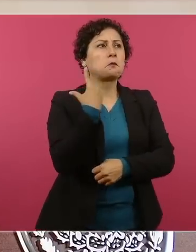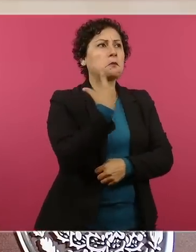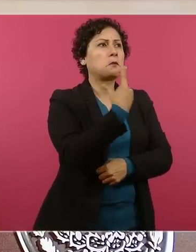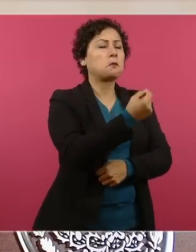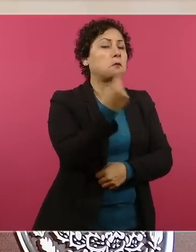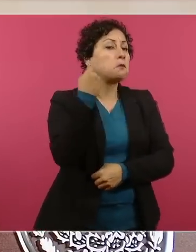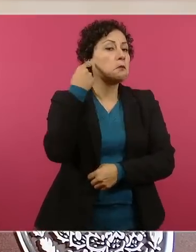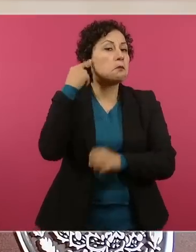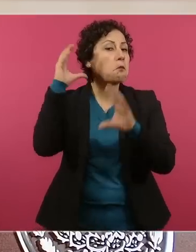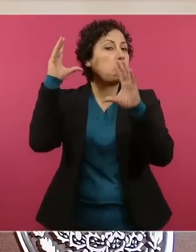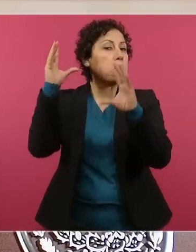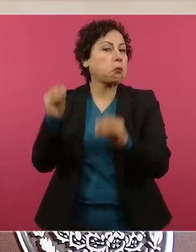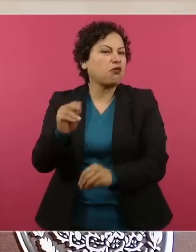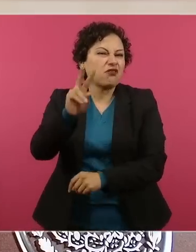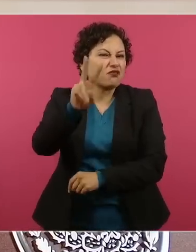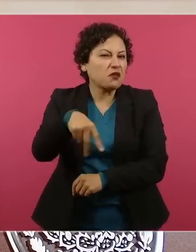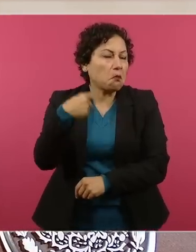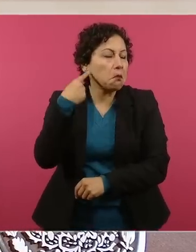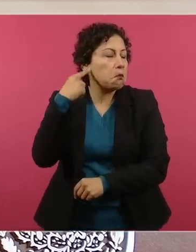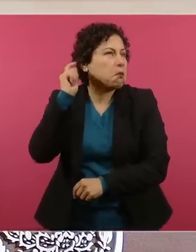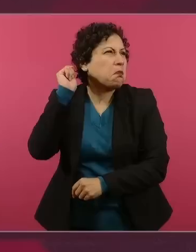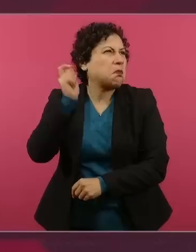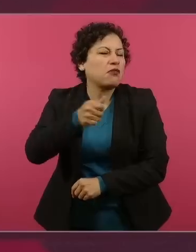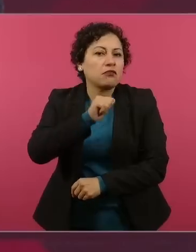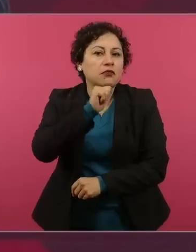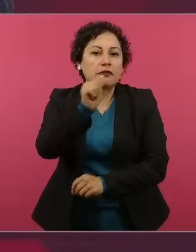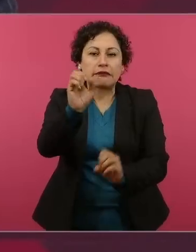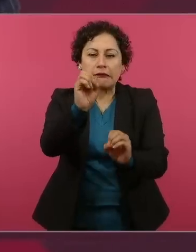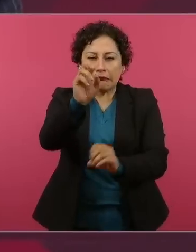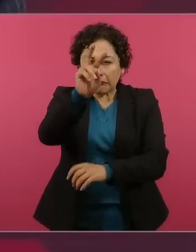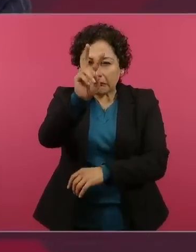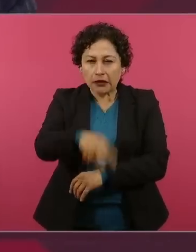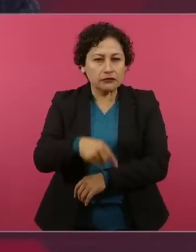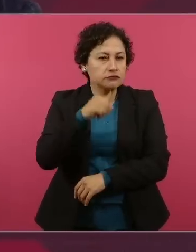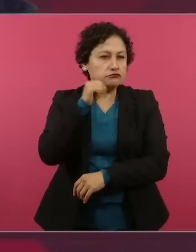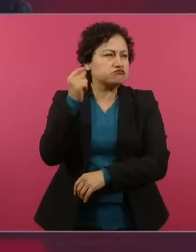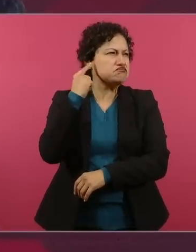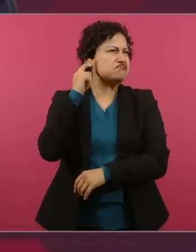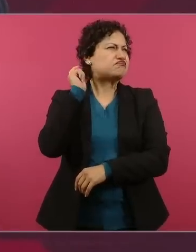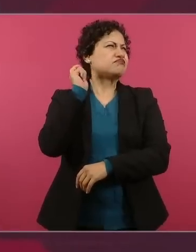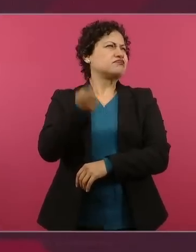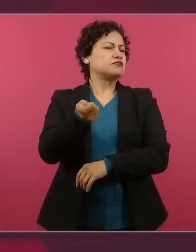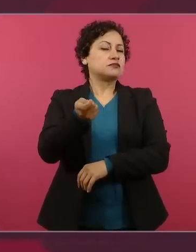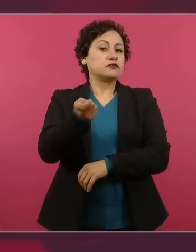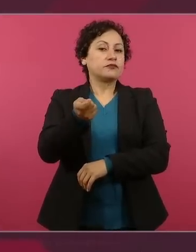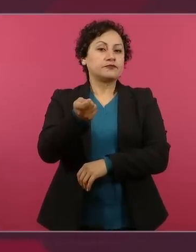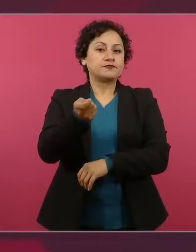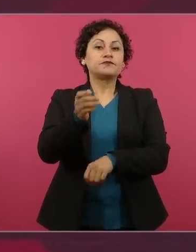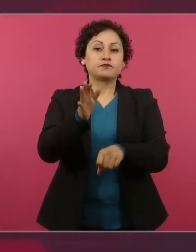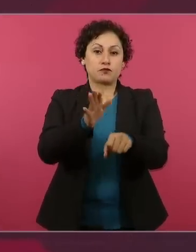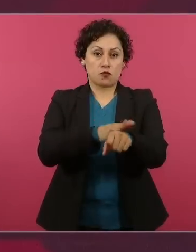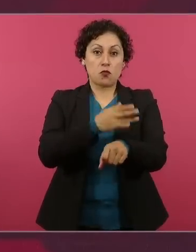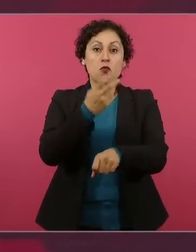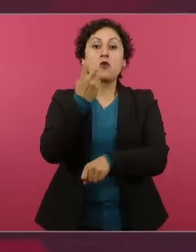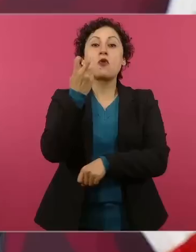tan es así que por eso conté